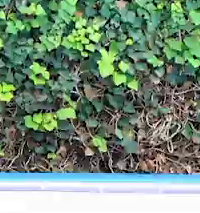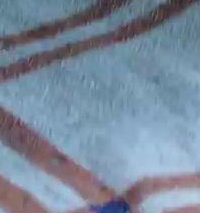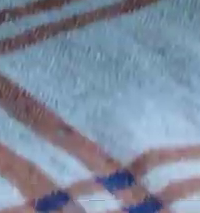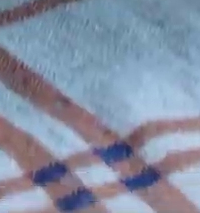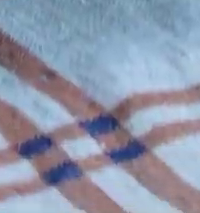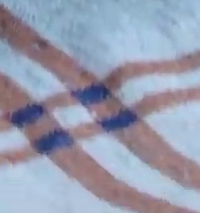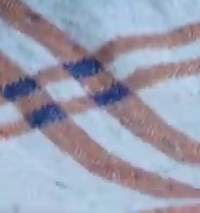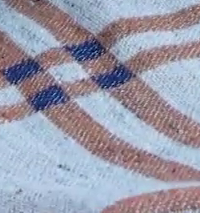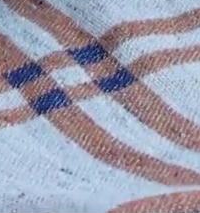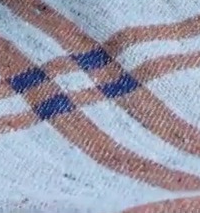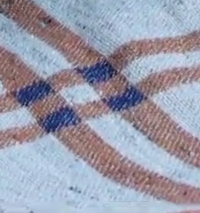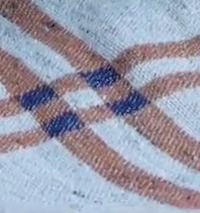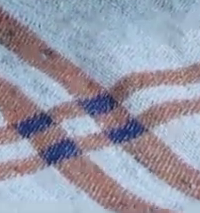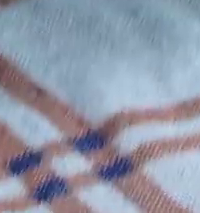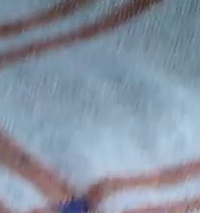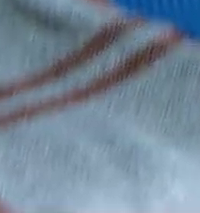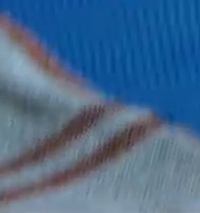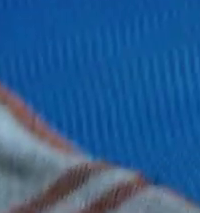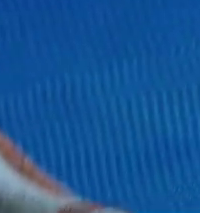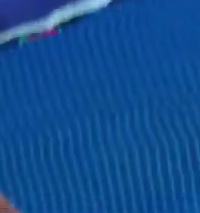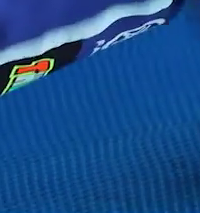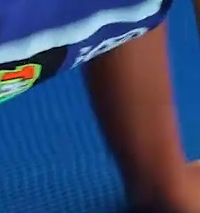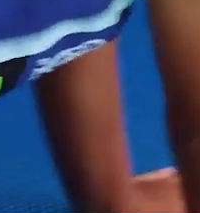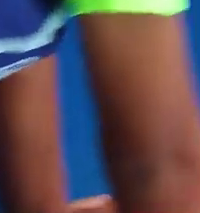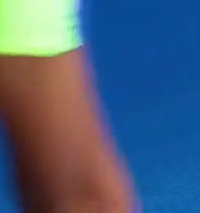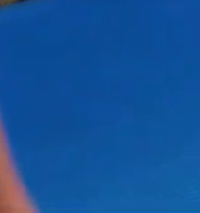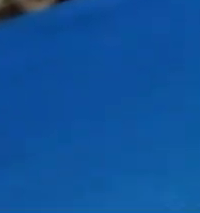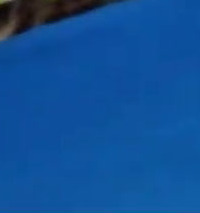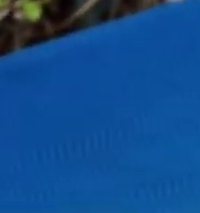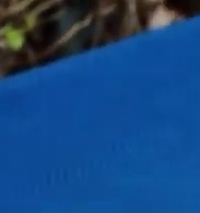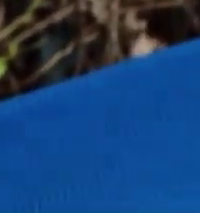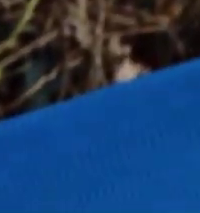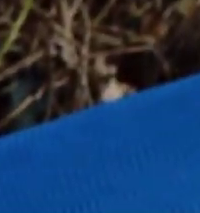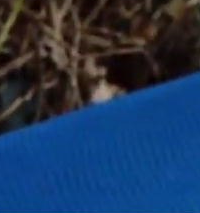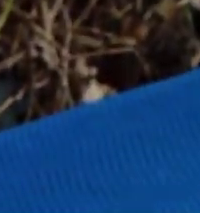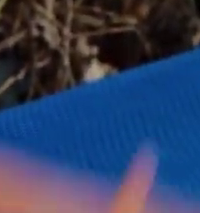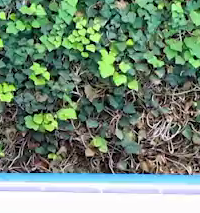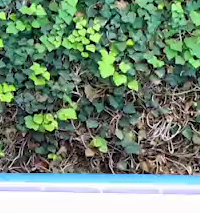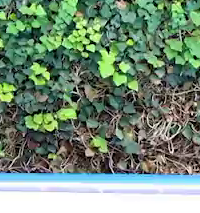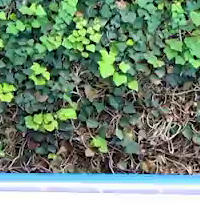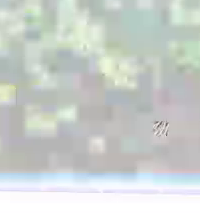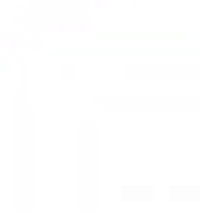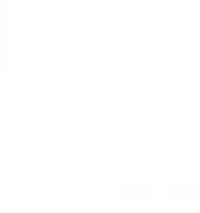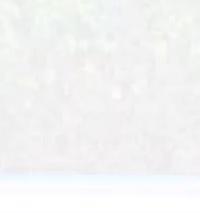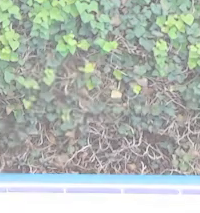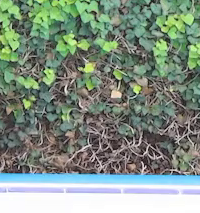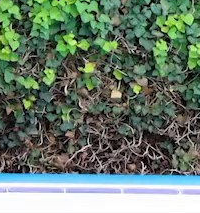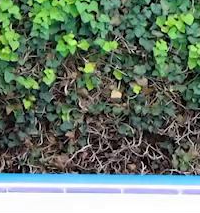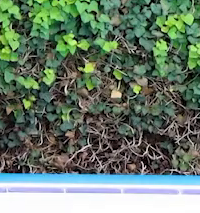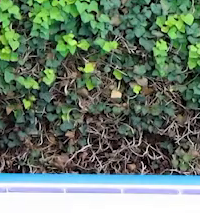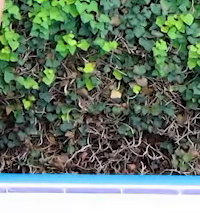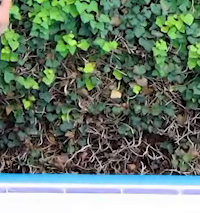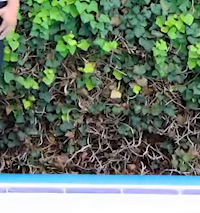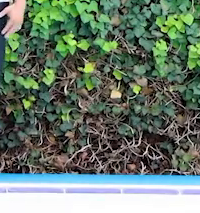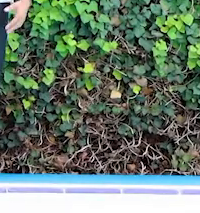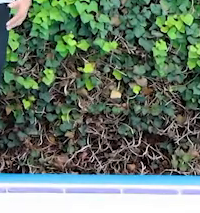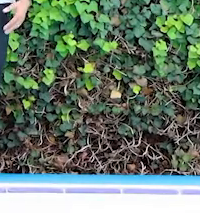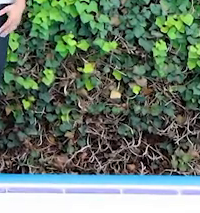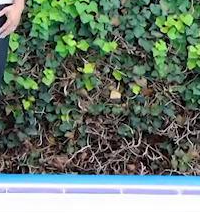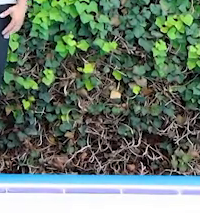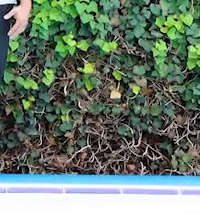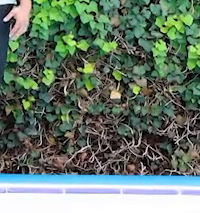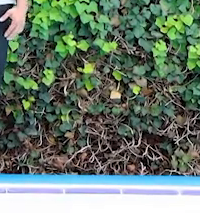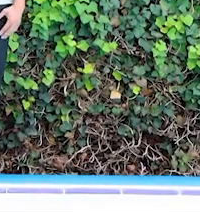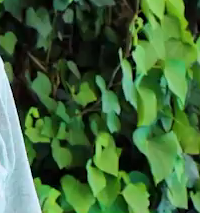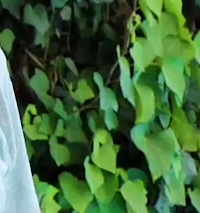Tres más. Al frente. Bien estirado los brazos. Otra. A continuación vamos a hacer una